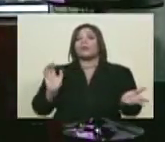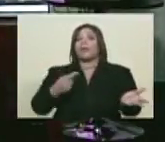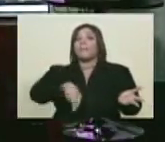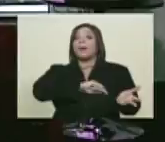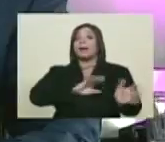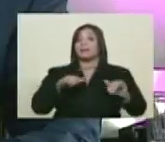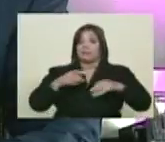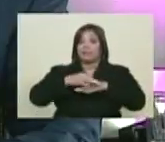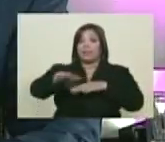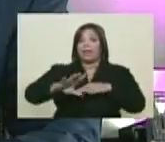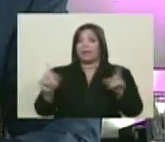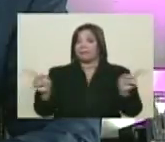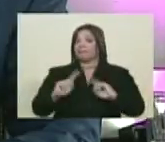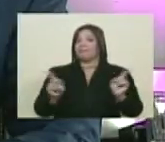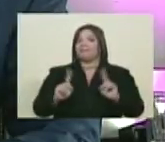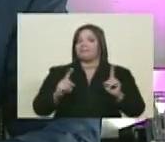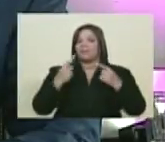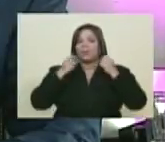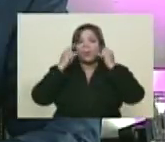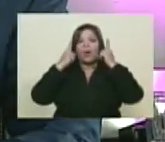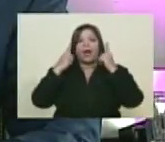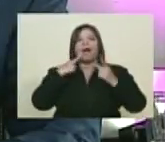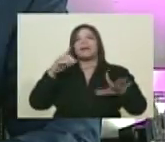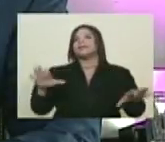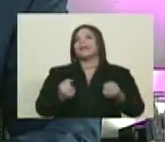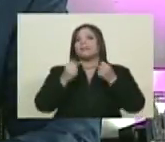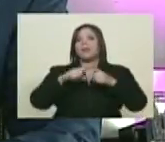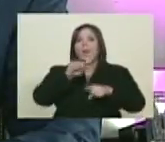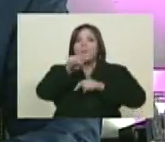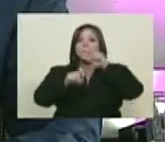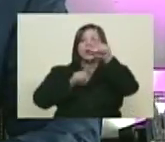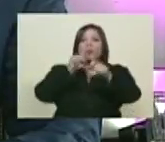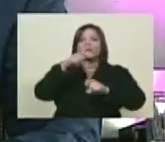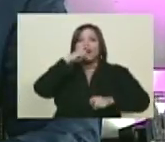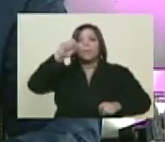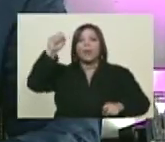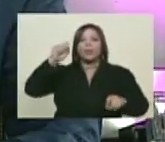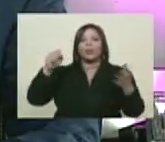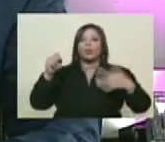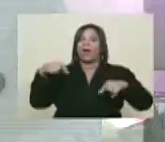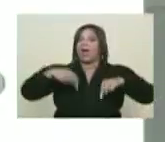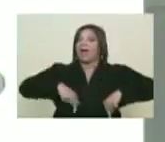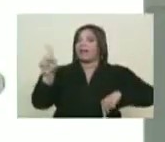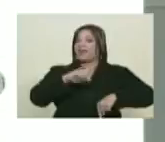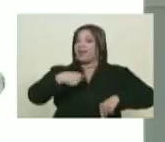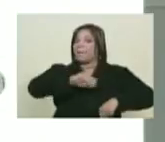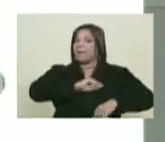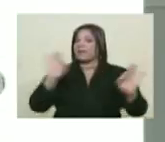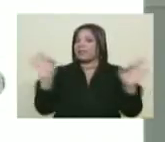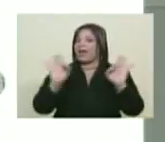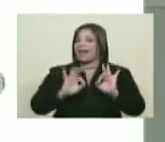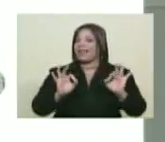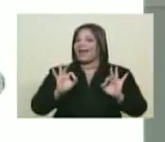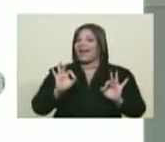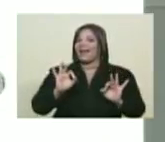A esta otra persona dice, mira, que admiro a Salvados, pero las preguntas que le están haciendo a Maduro no se atreven a hacerselas en España a Rajoy.